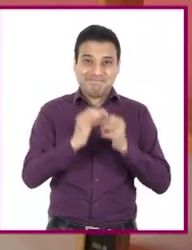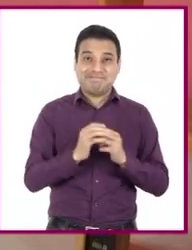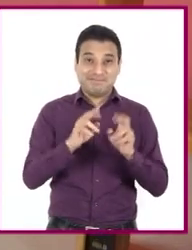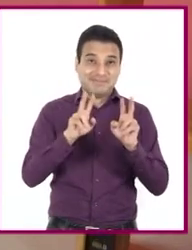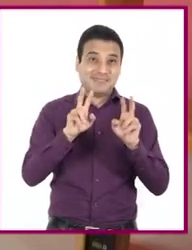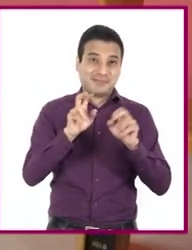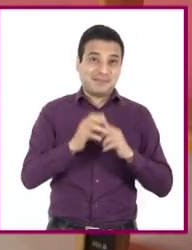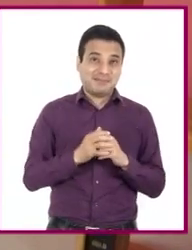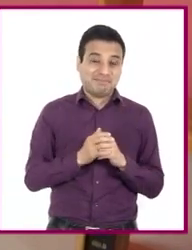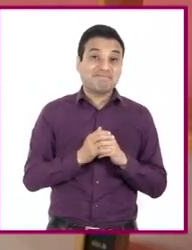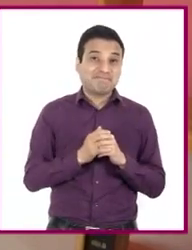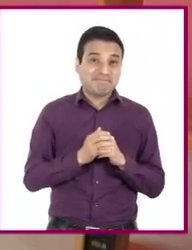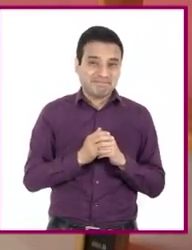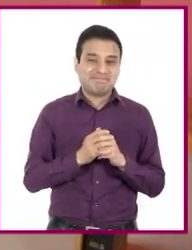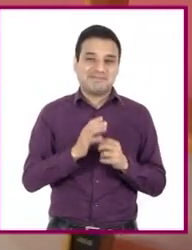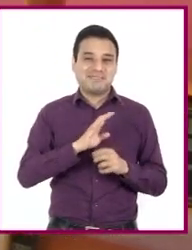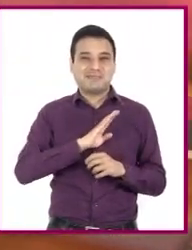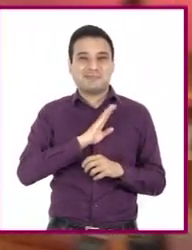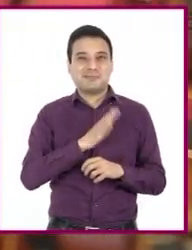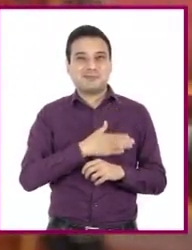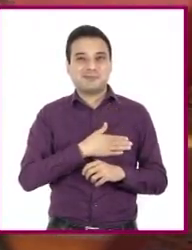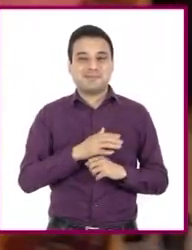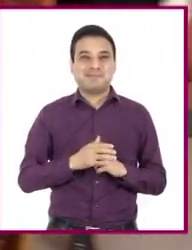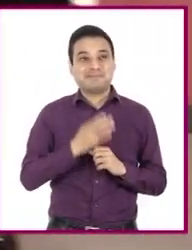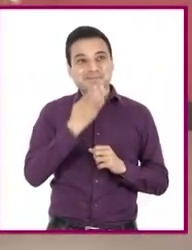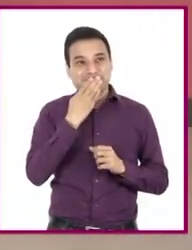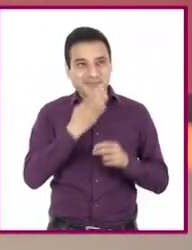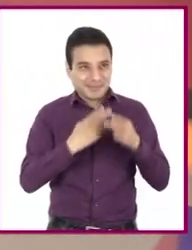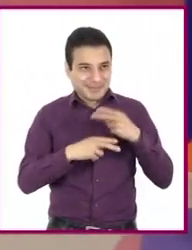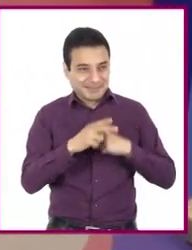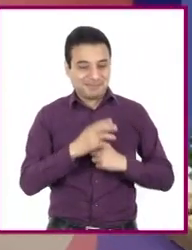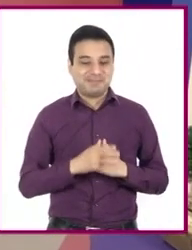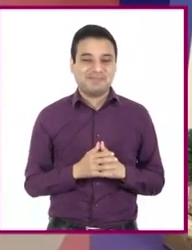¡Suscríbete al canal! ¡Bienvenida!